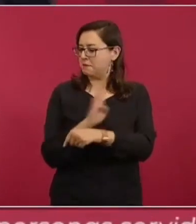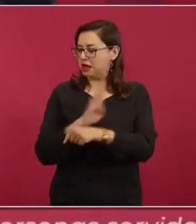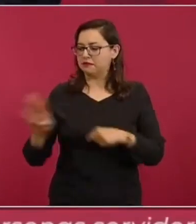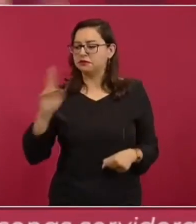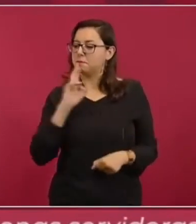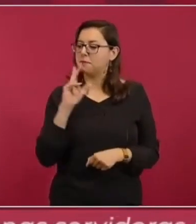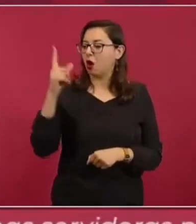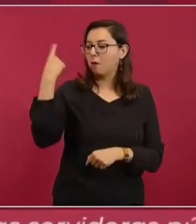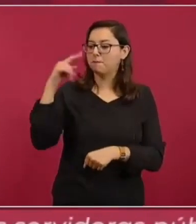al pueblo.